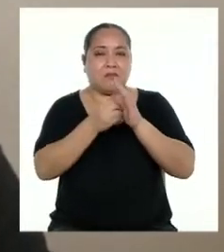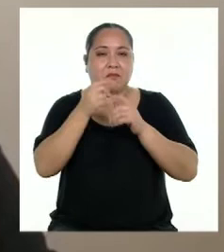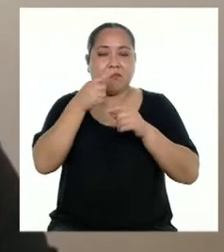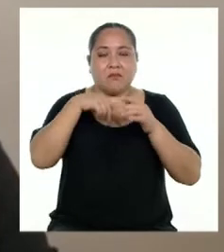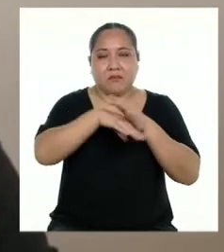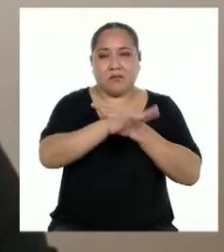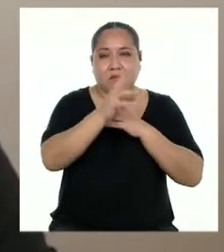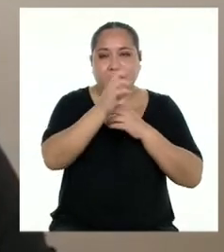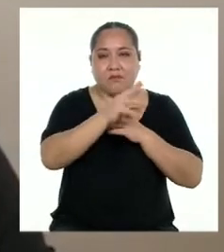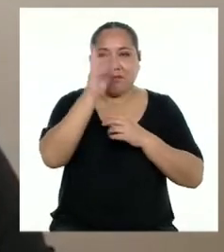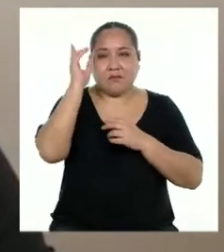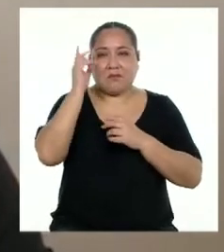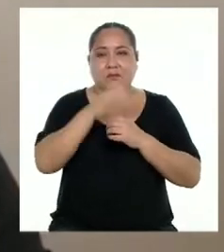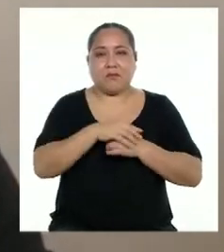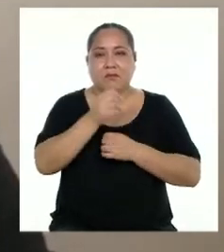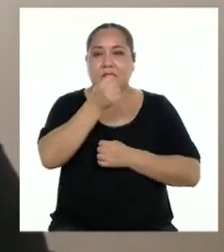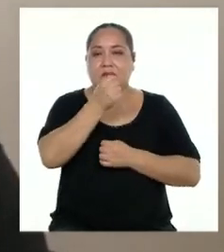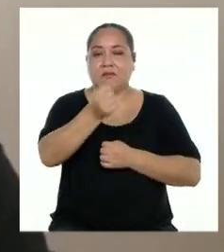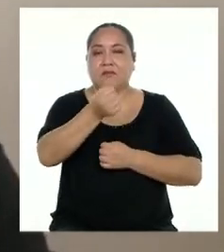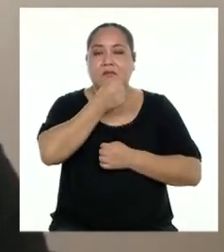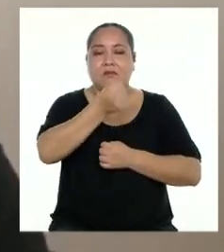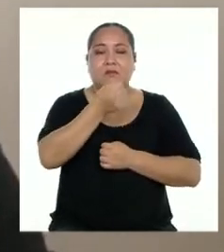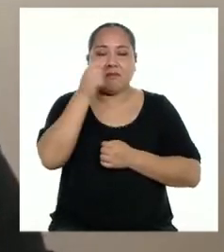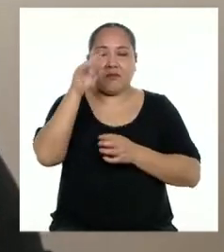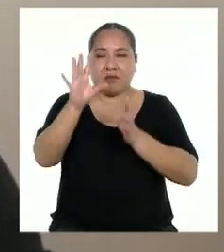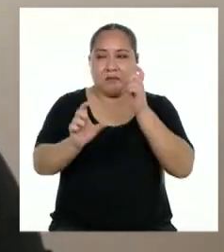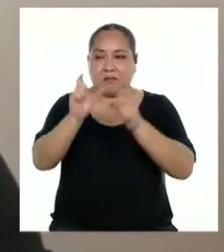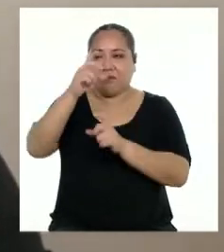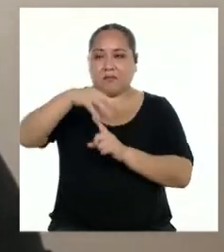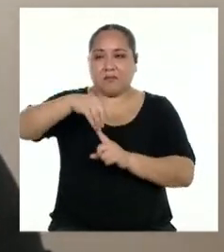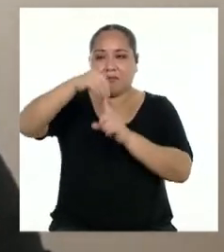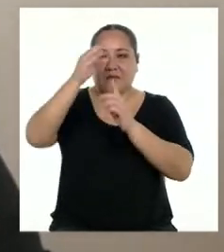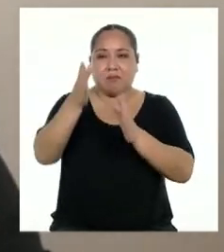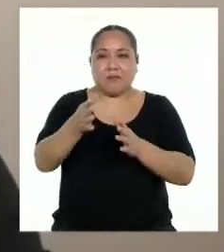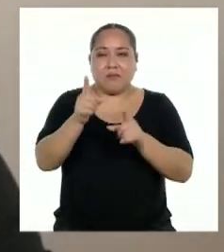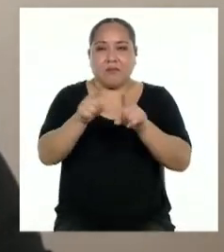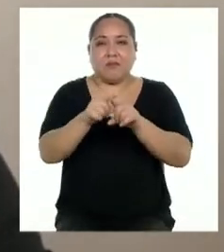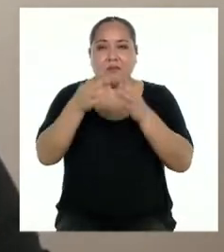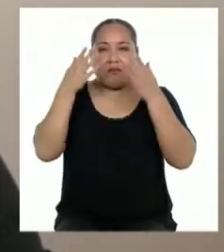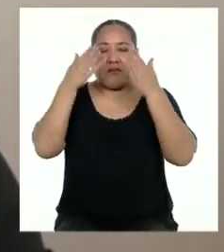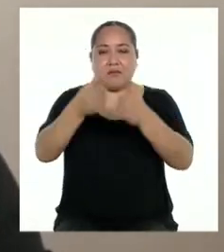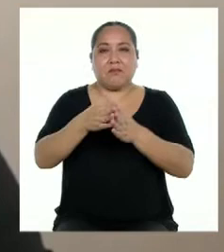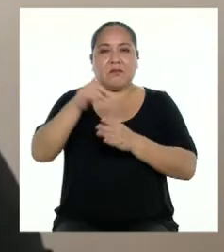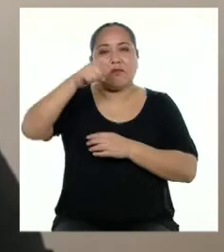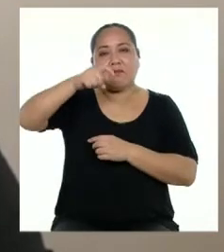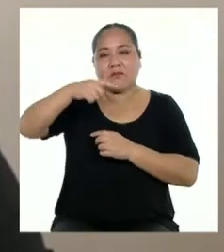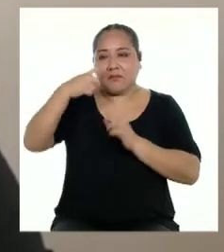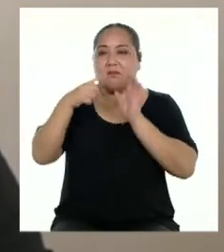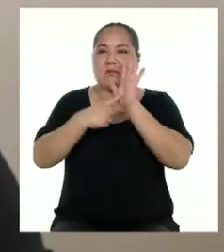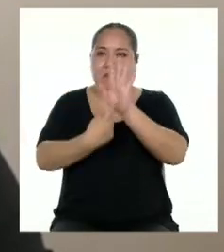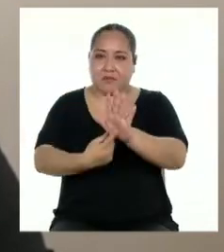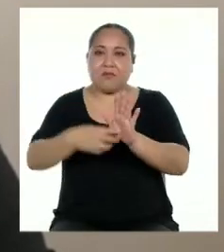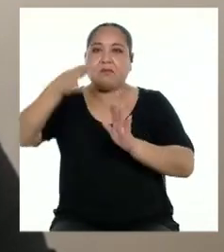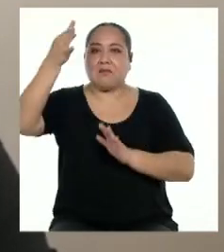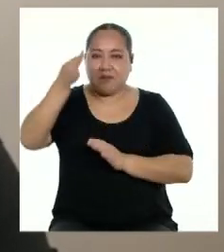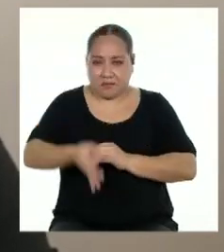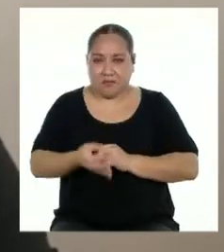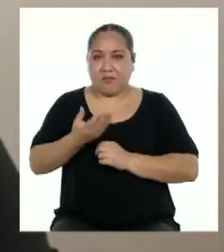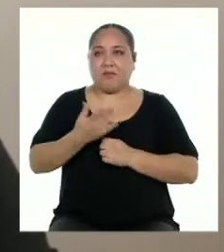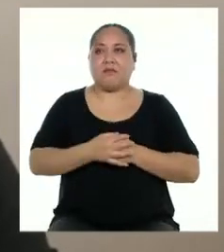entrevistas que hayamos hecho a especialistas en el asunto, también tienen que ser hechos puntuales, tienen que haber ocurrido en la vida real.